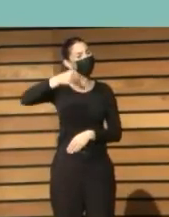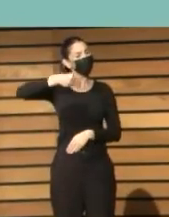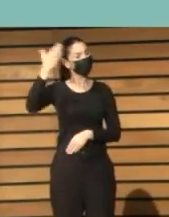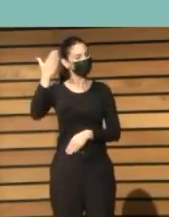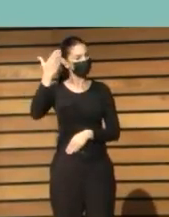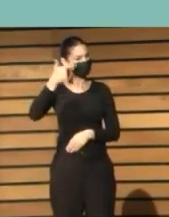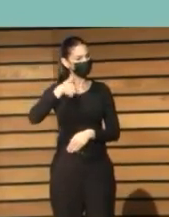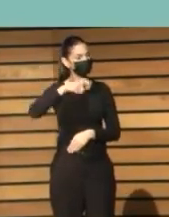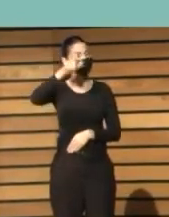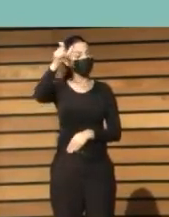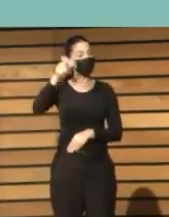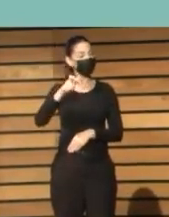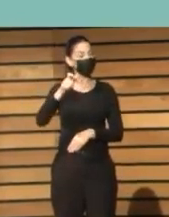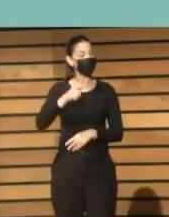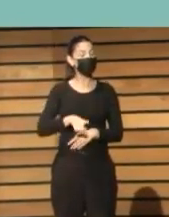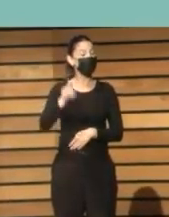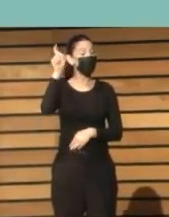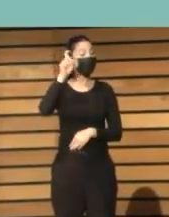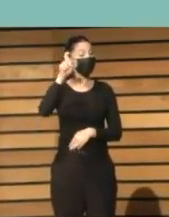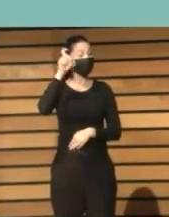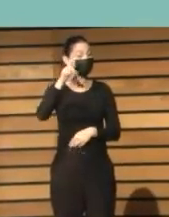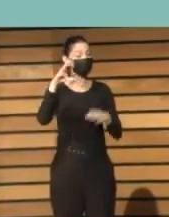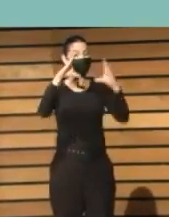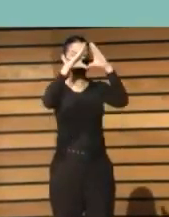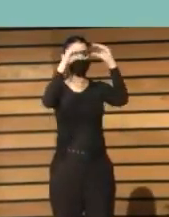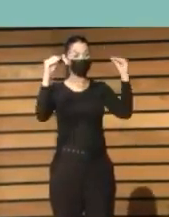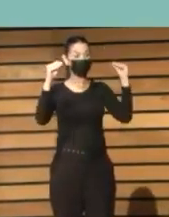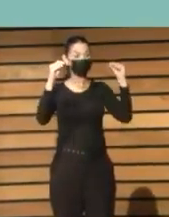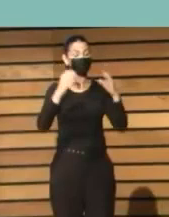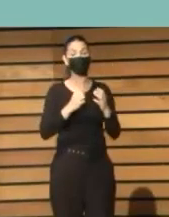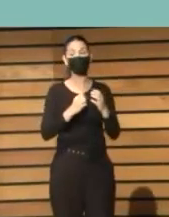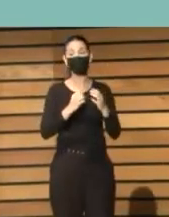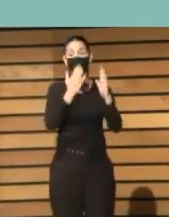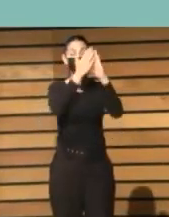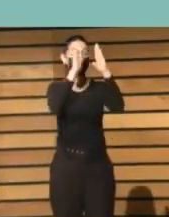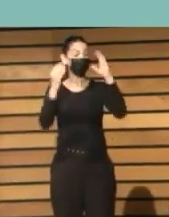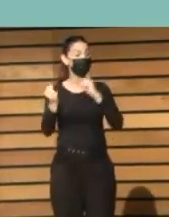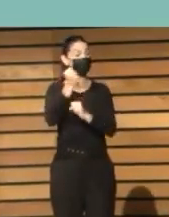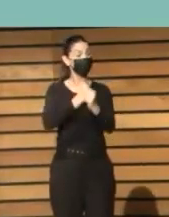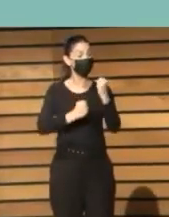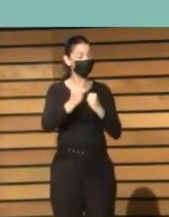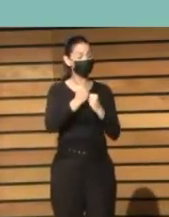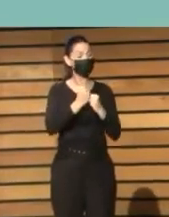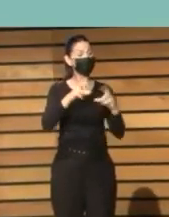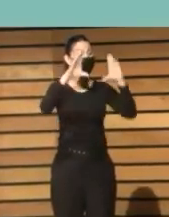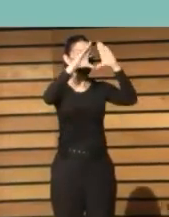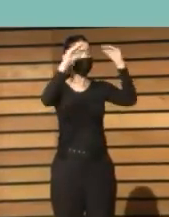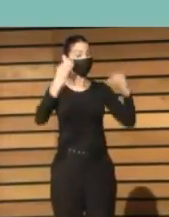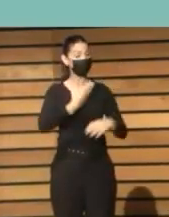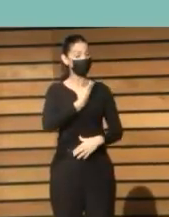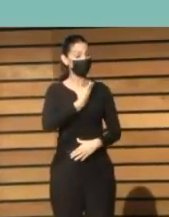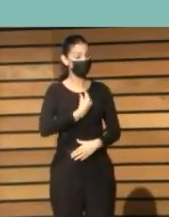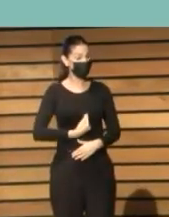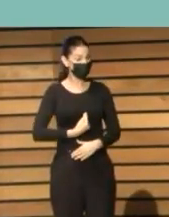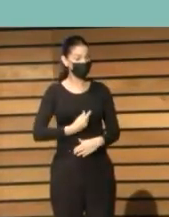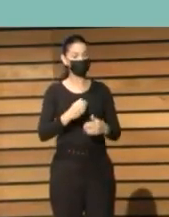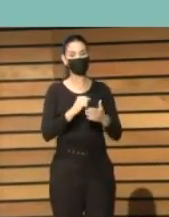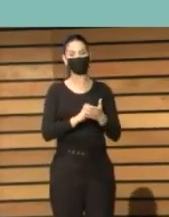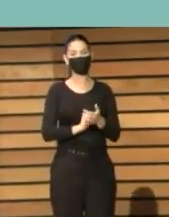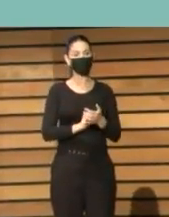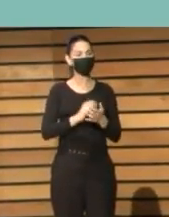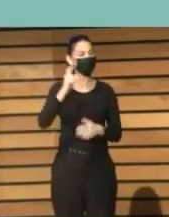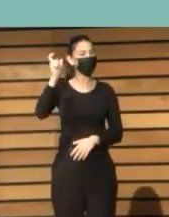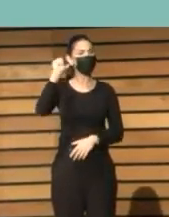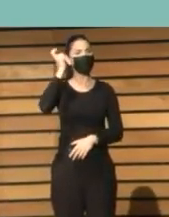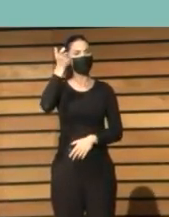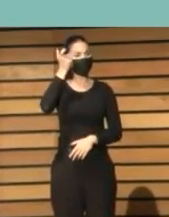presencia del profesor de la Universidad de Biblioteconomía de Universidad de Murcia, José Antonio Gómez Hernández, y a la Catedrática